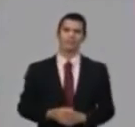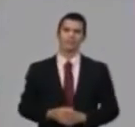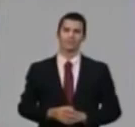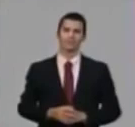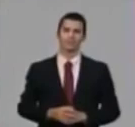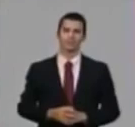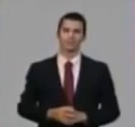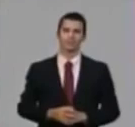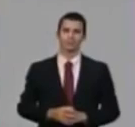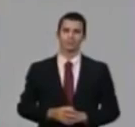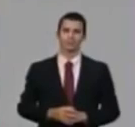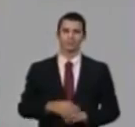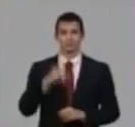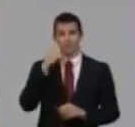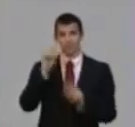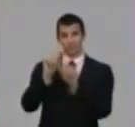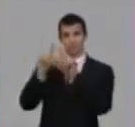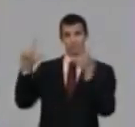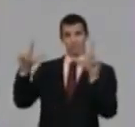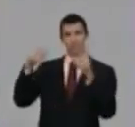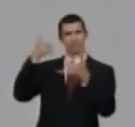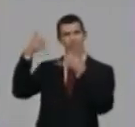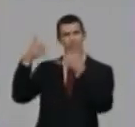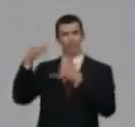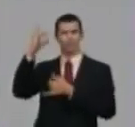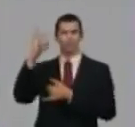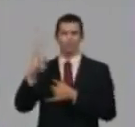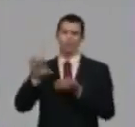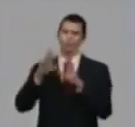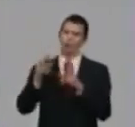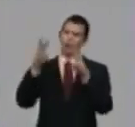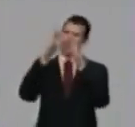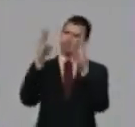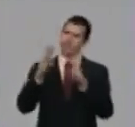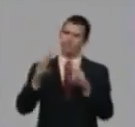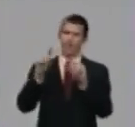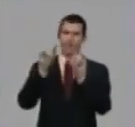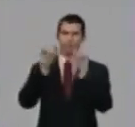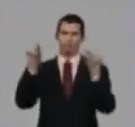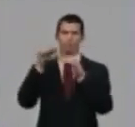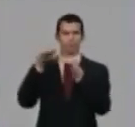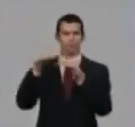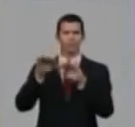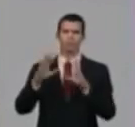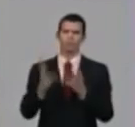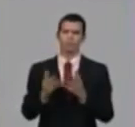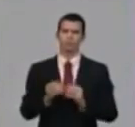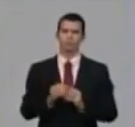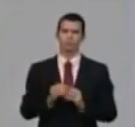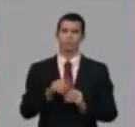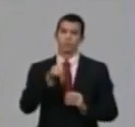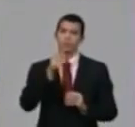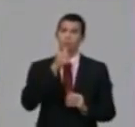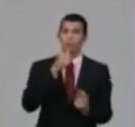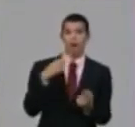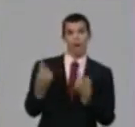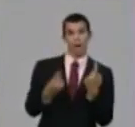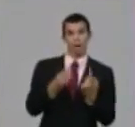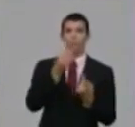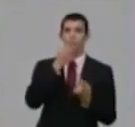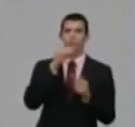pantalla los teléfonos, las redes sociales del Ministerio de Trabajo y Seguridad Social, para que usted pueda dirigirse, dar información.